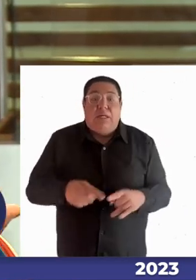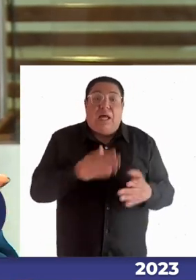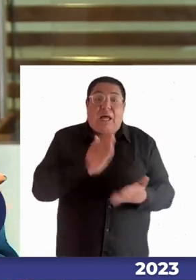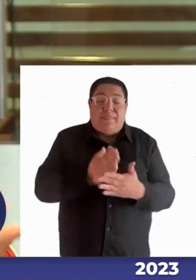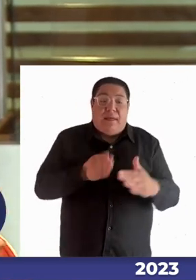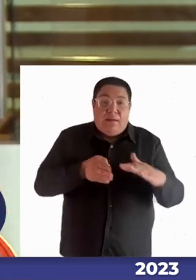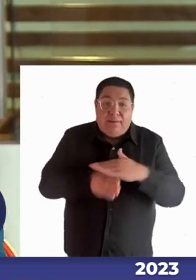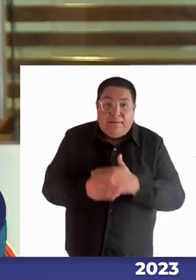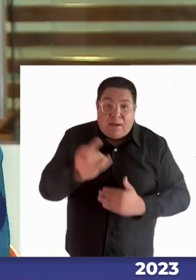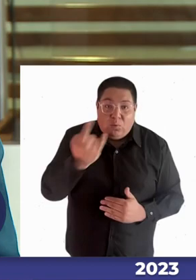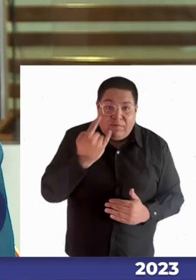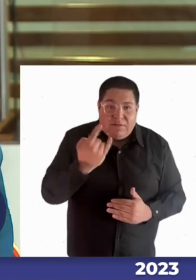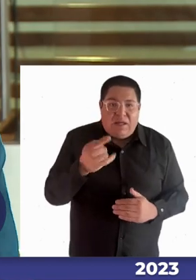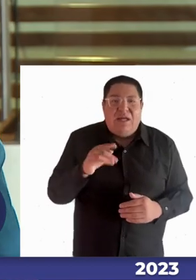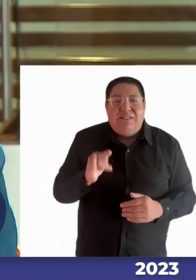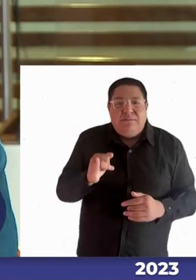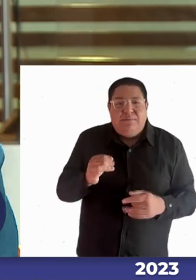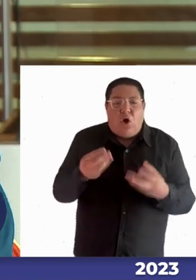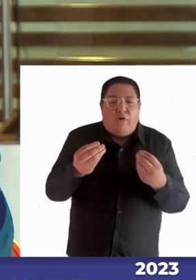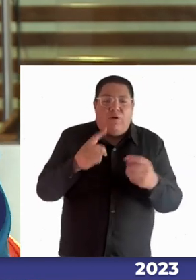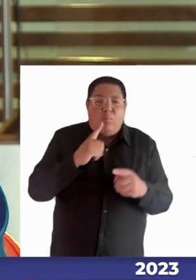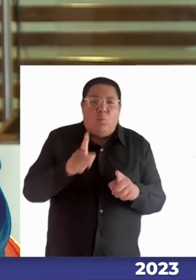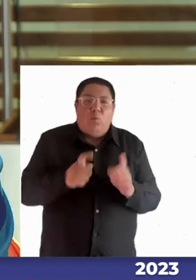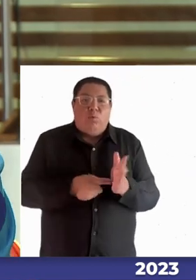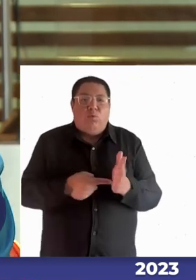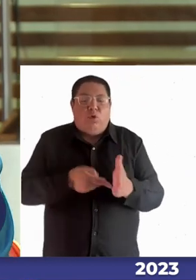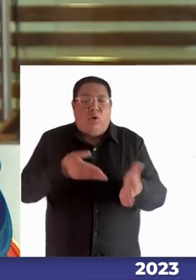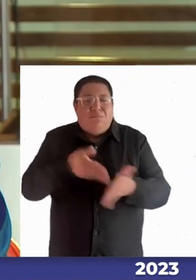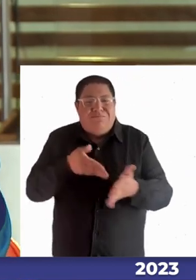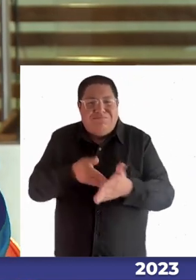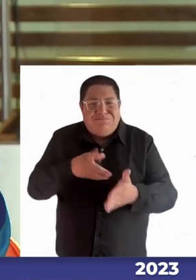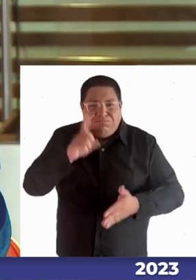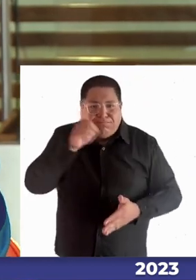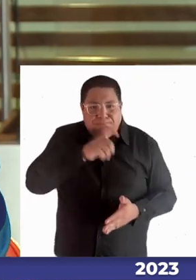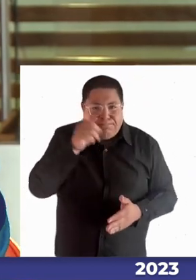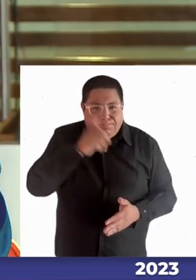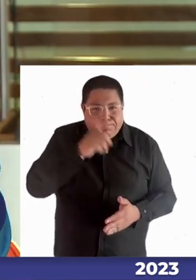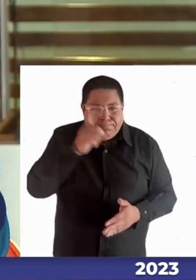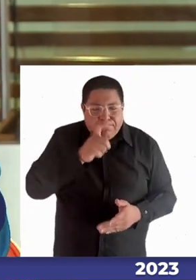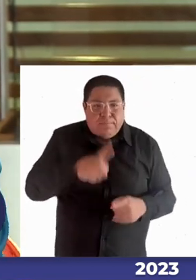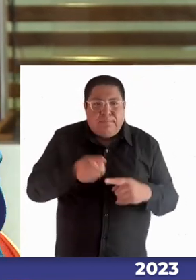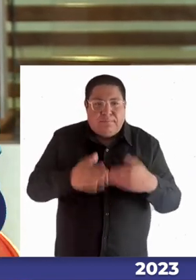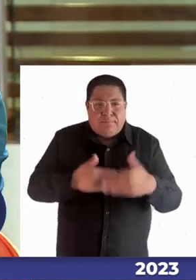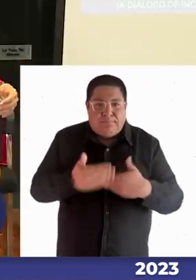y por supuesto que se les hace mucho mucho más difícil poder mantenerse